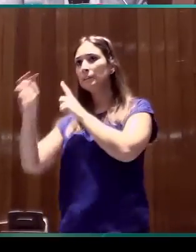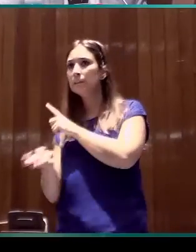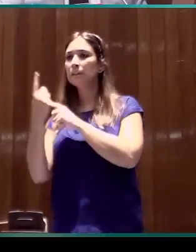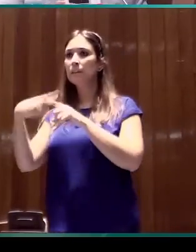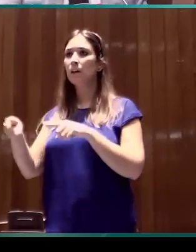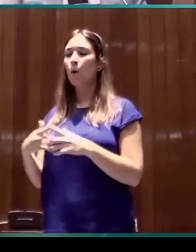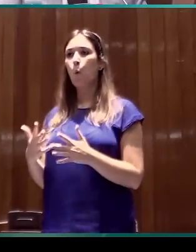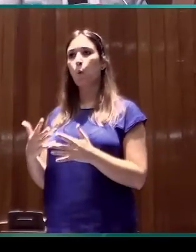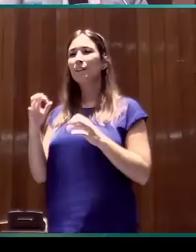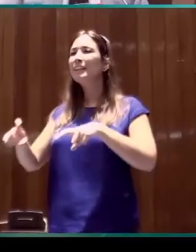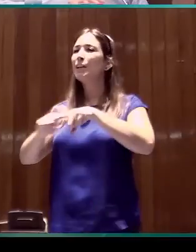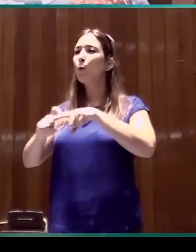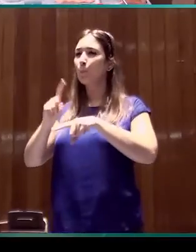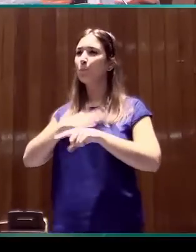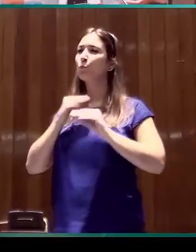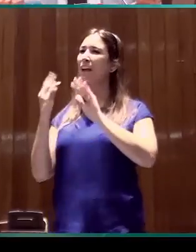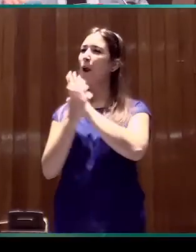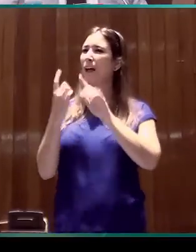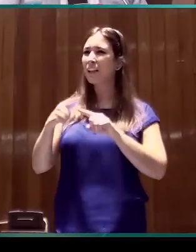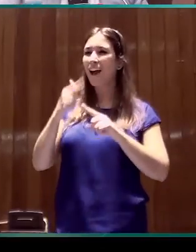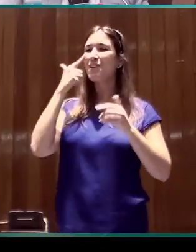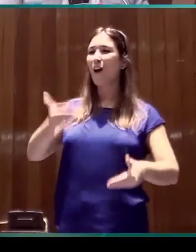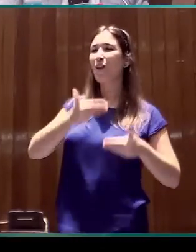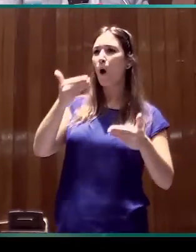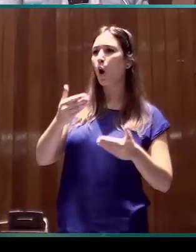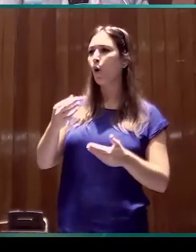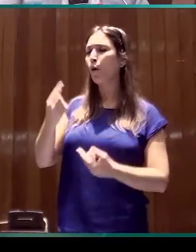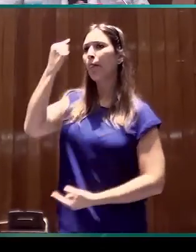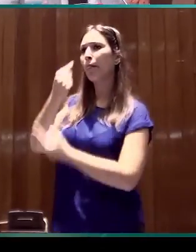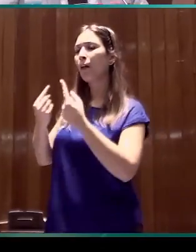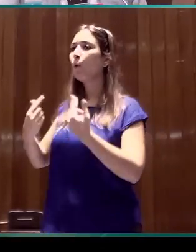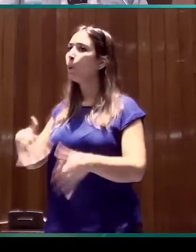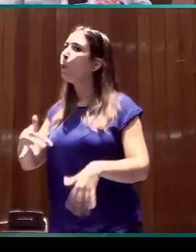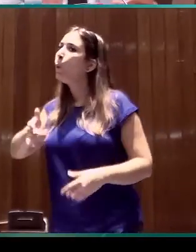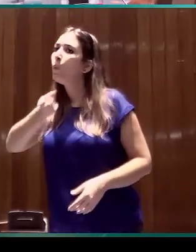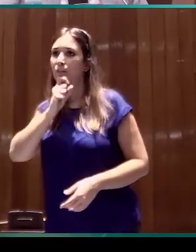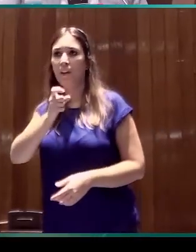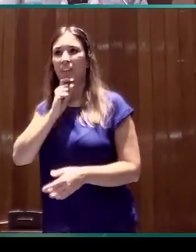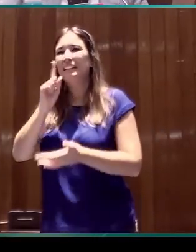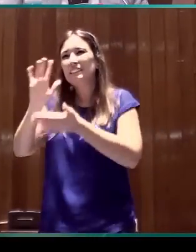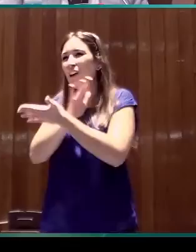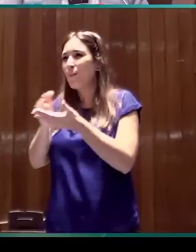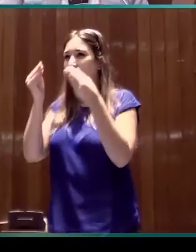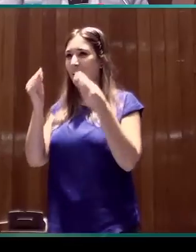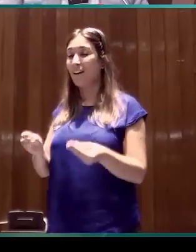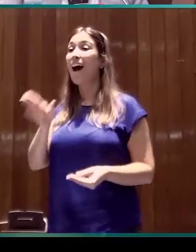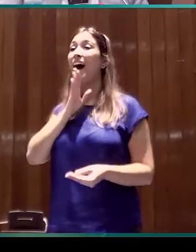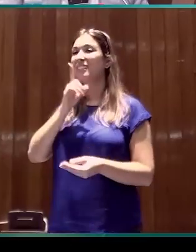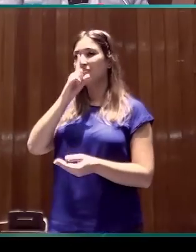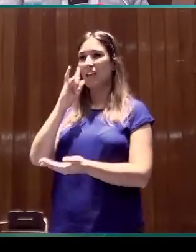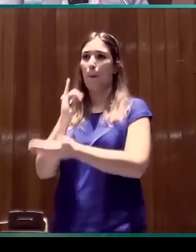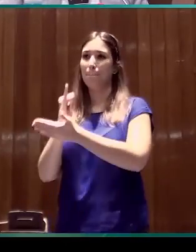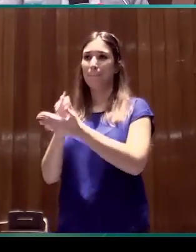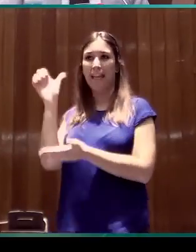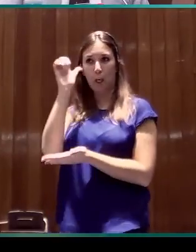qué propiedades gramaticales son regulares a lo largo de esa visión empírica que hemos recogido.